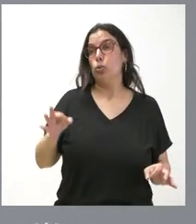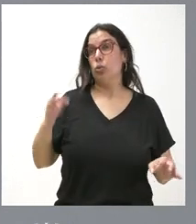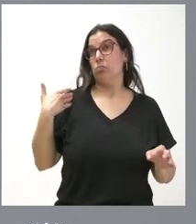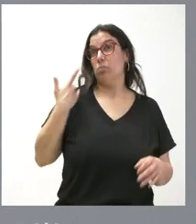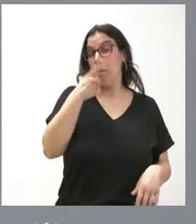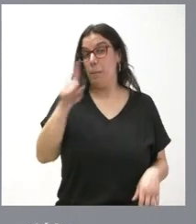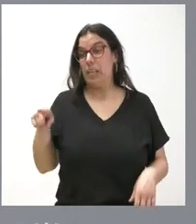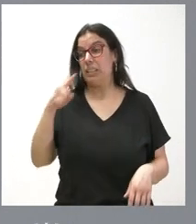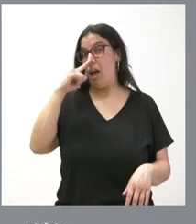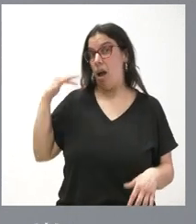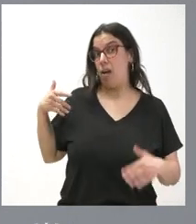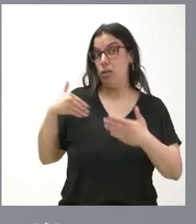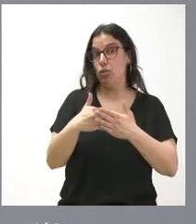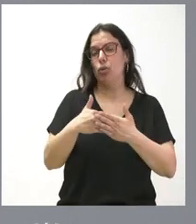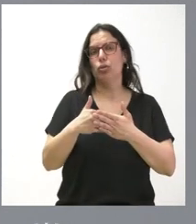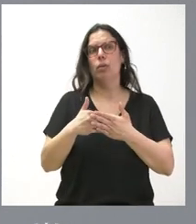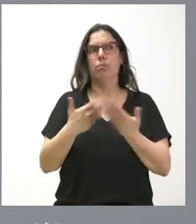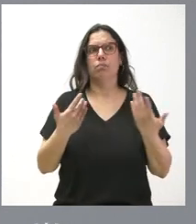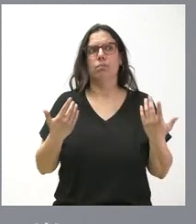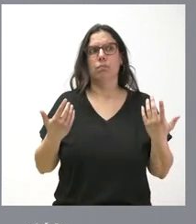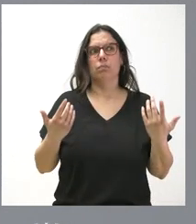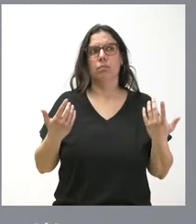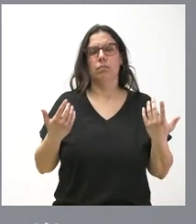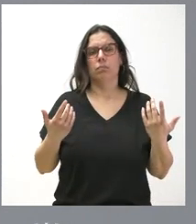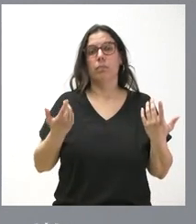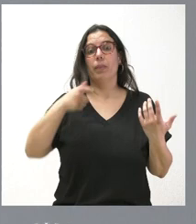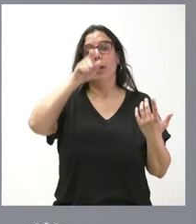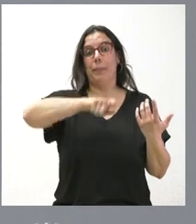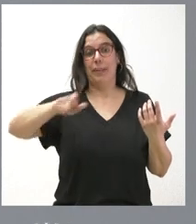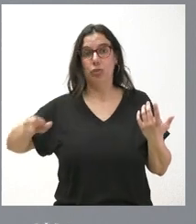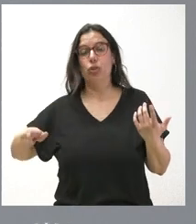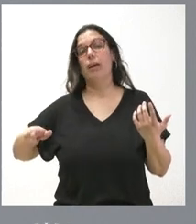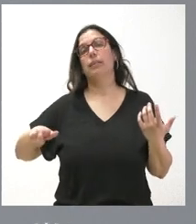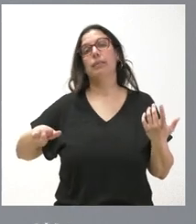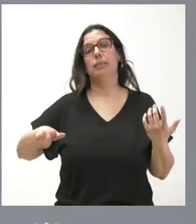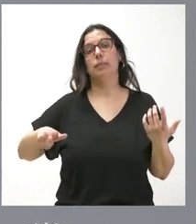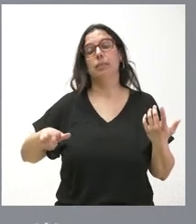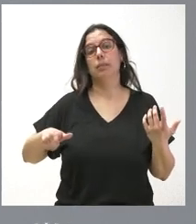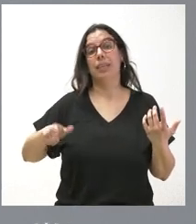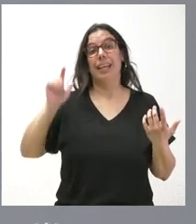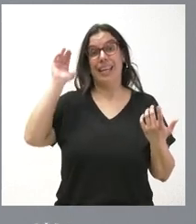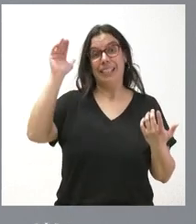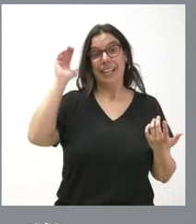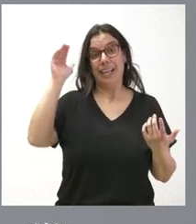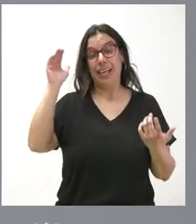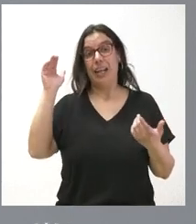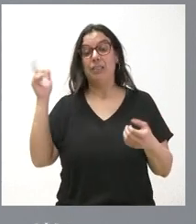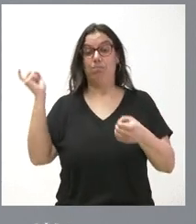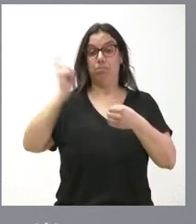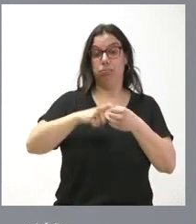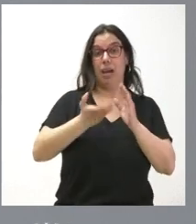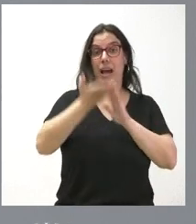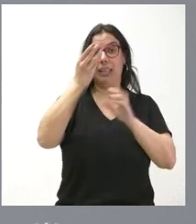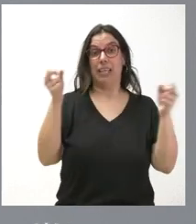meses y en los últimos años, el número de personas extranjeras afiliadas a la seguridad